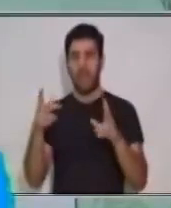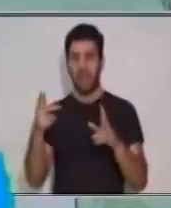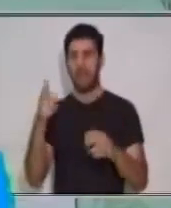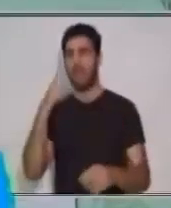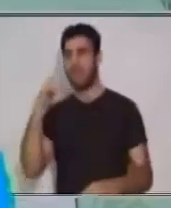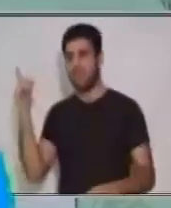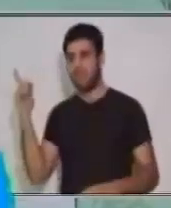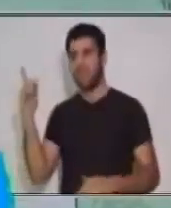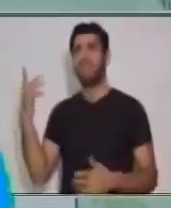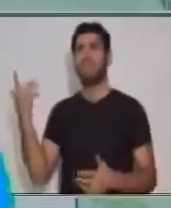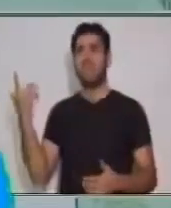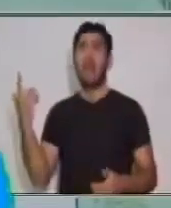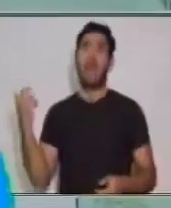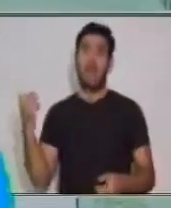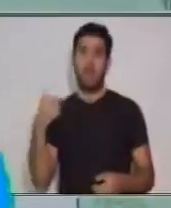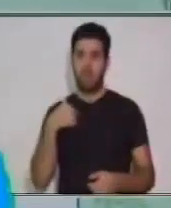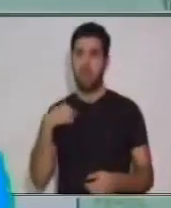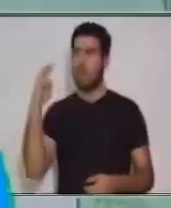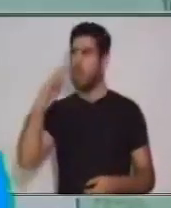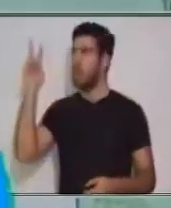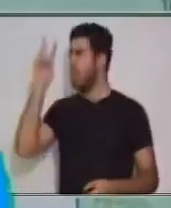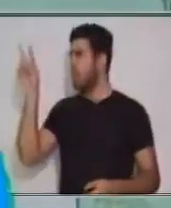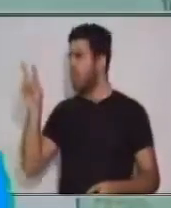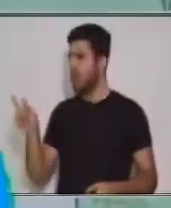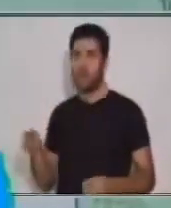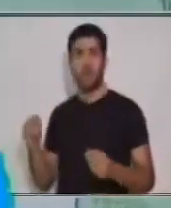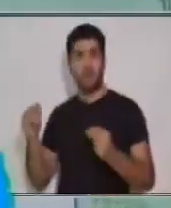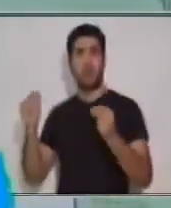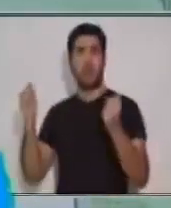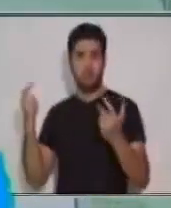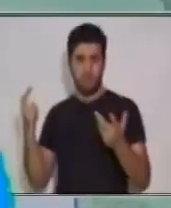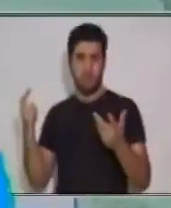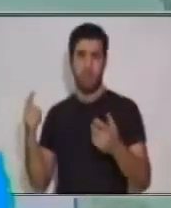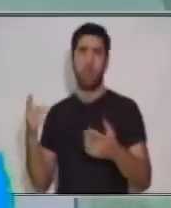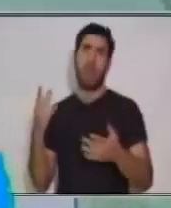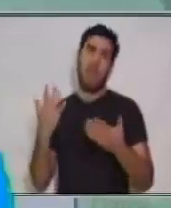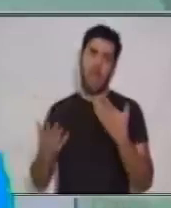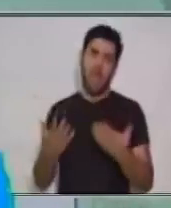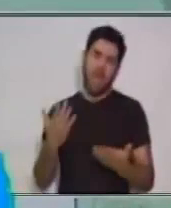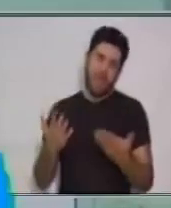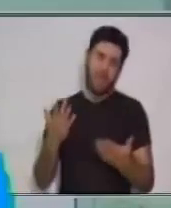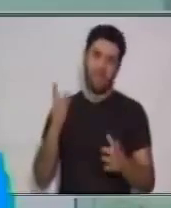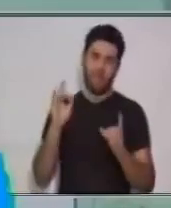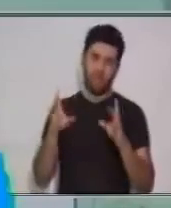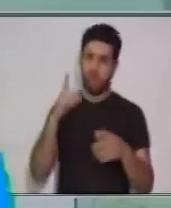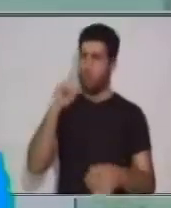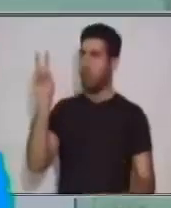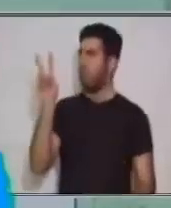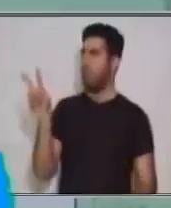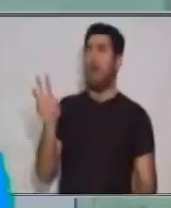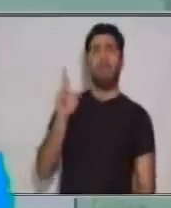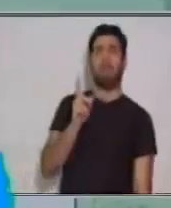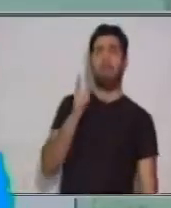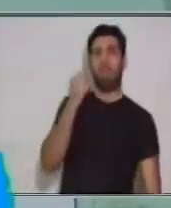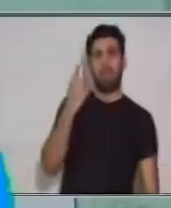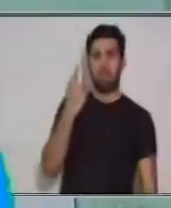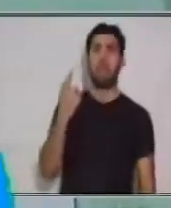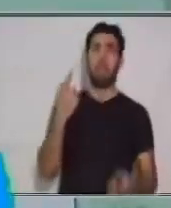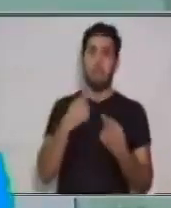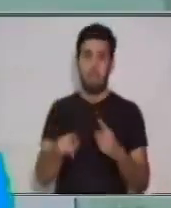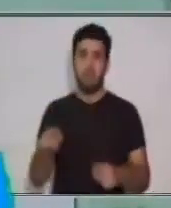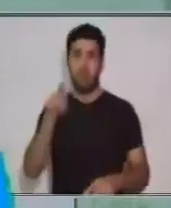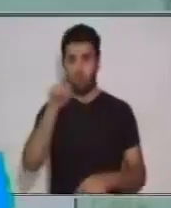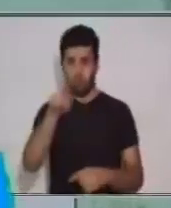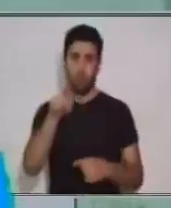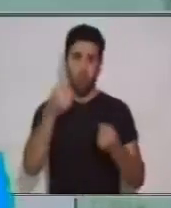te diste cuenta que lo hice de una forma muy rápida. Y puede ser que a la primera vez no hayas logrado comprender el texto. Pero tú tienes